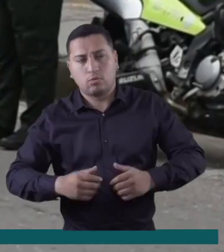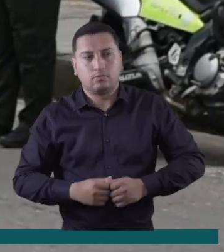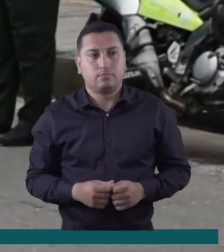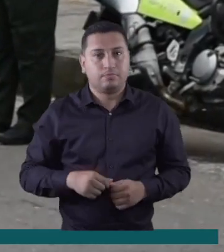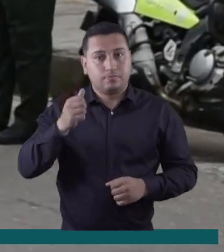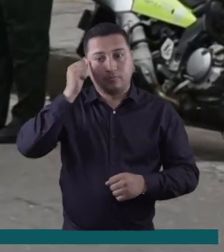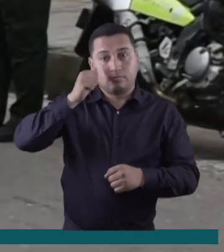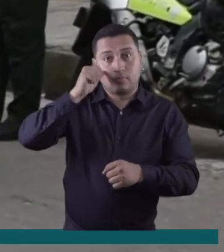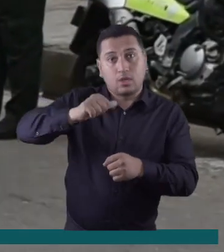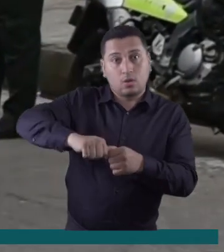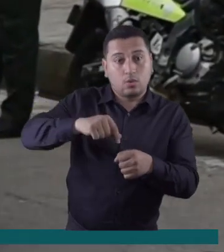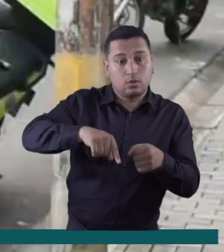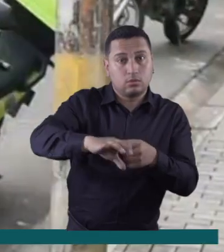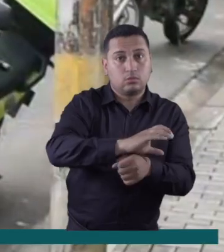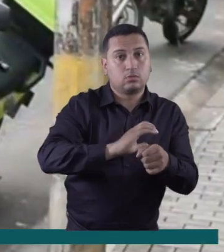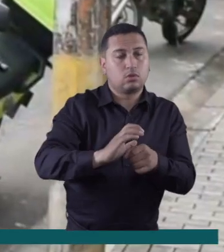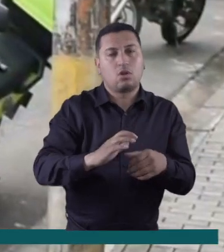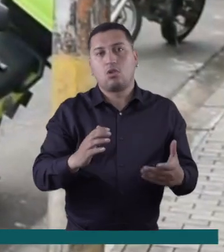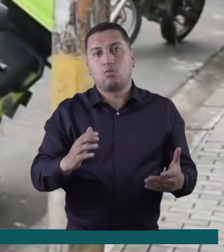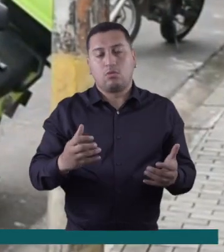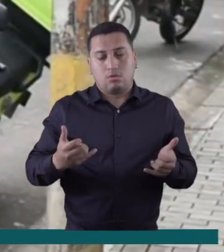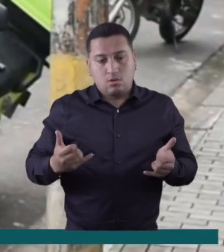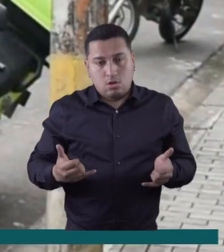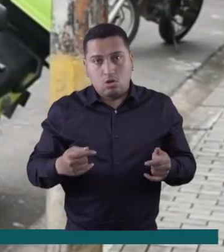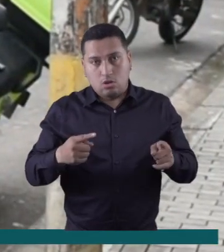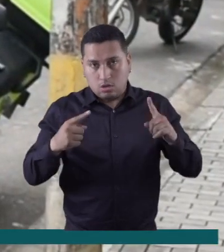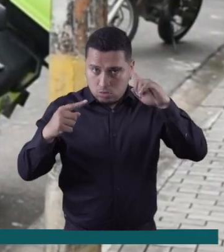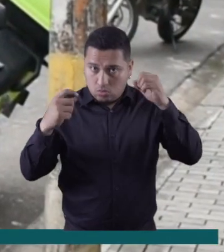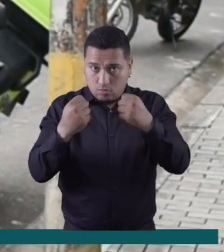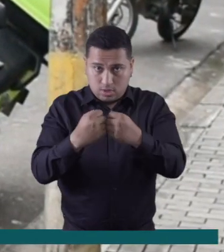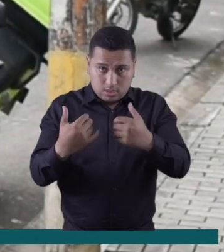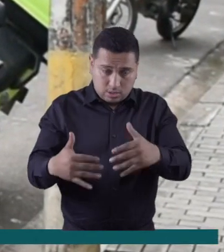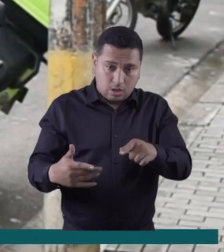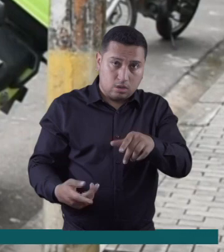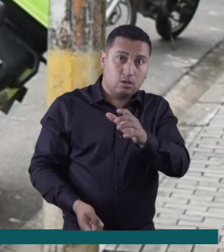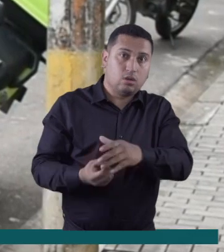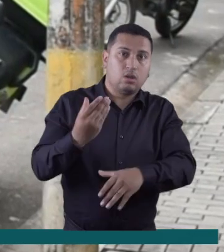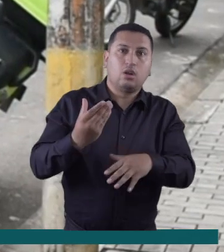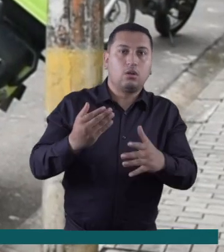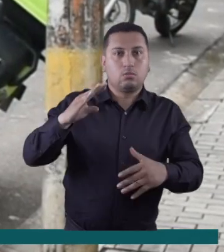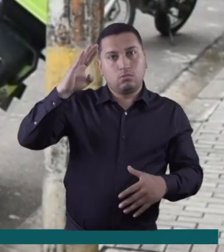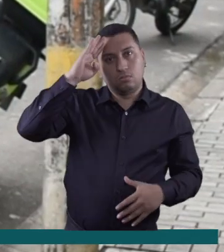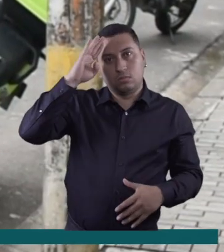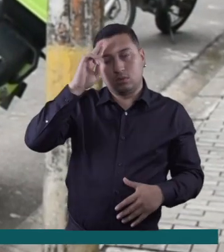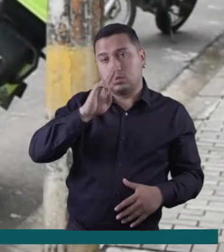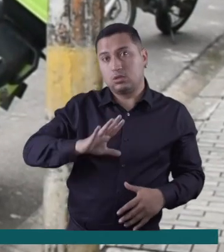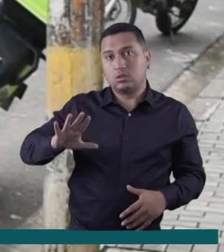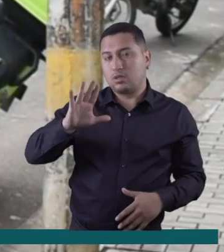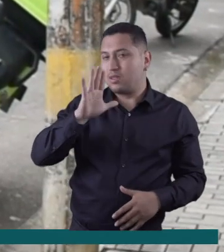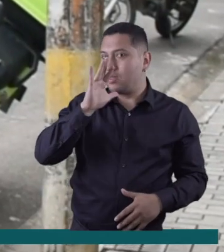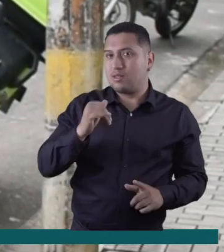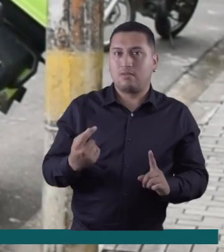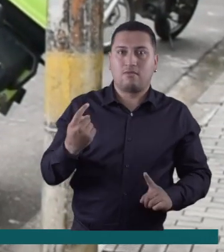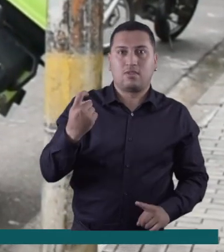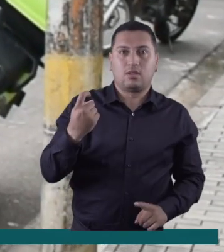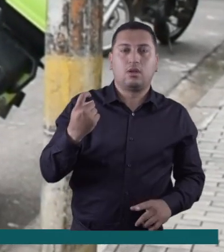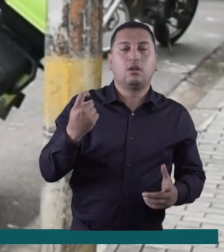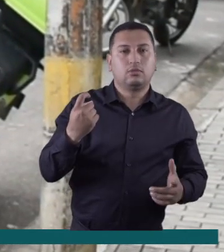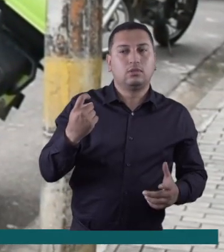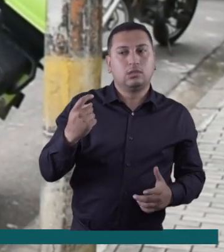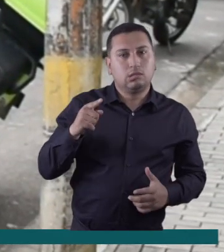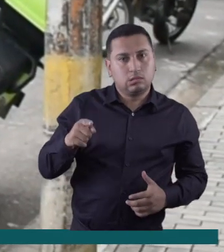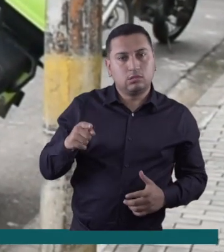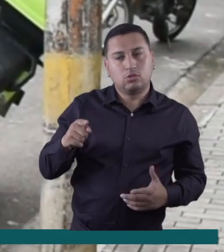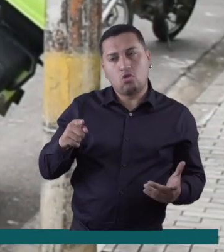y el mejoramiento de la movilidad. La ciudad de Arauca capital en este momento no cuenta con un convenio con la Policía Nacional, pero